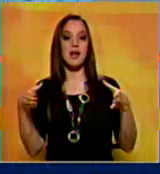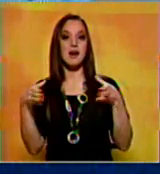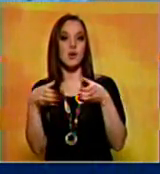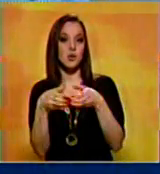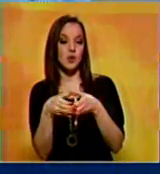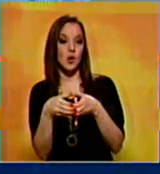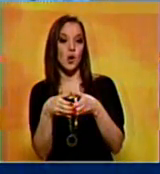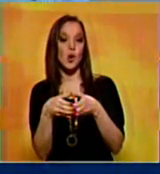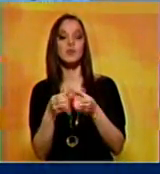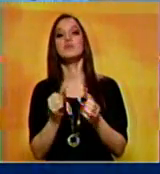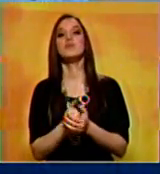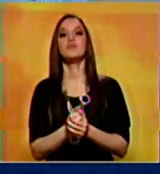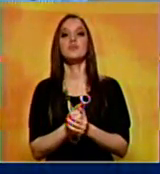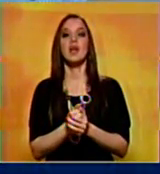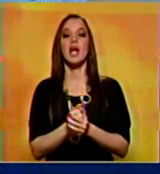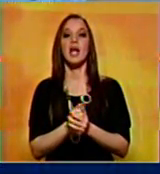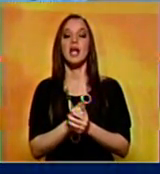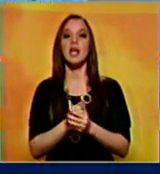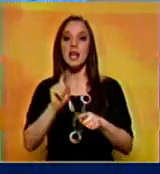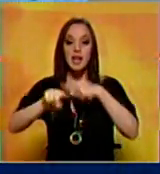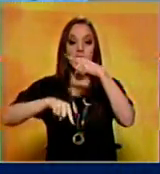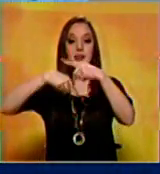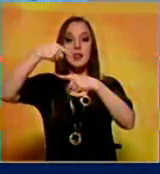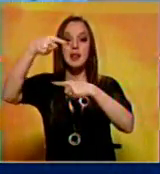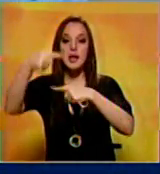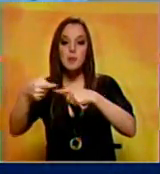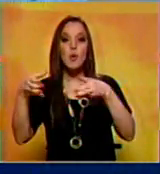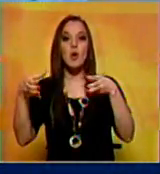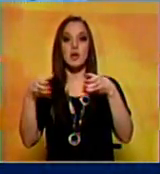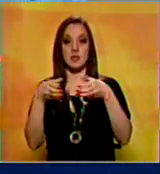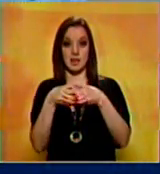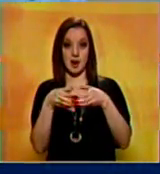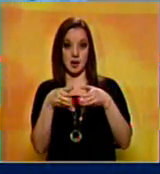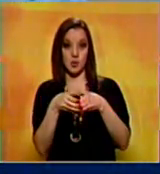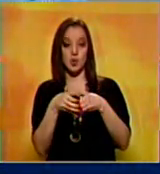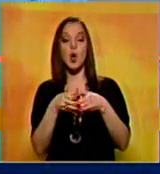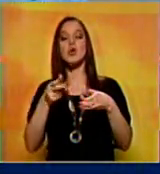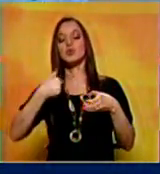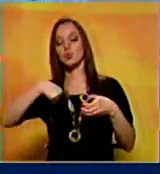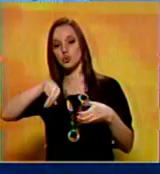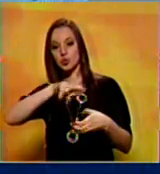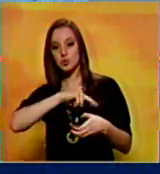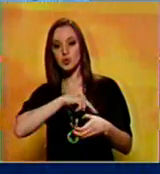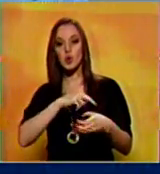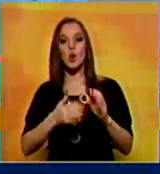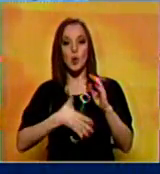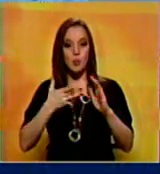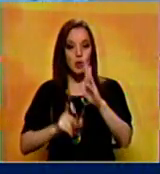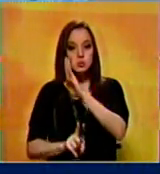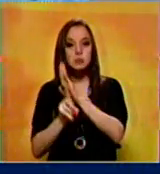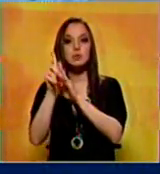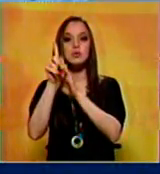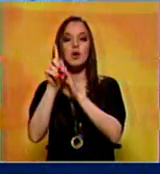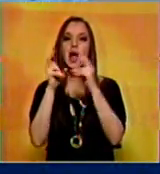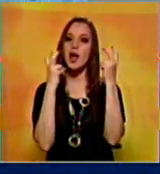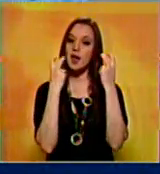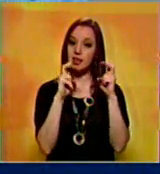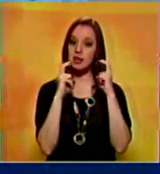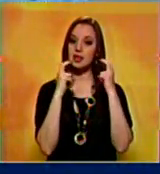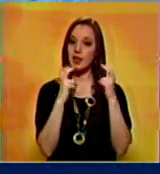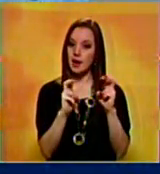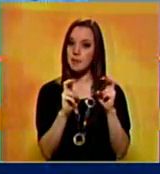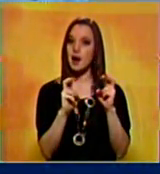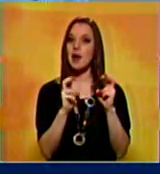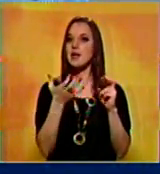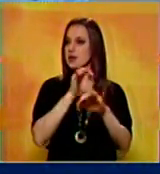en la ruta que marque esta reunión podamos avanzar en los temas que ya están definidos